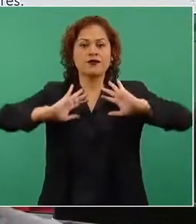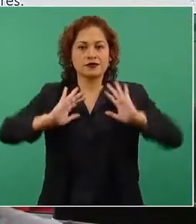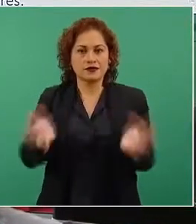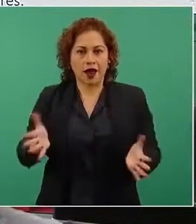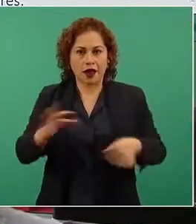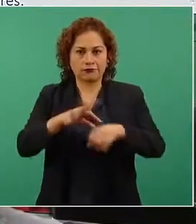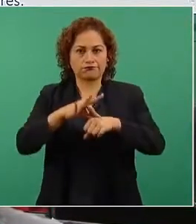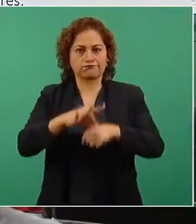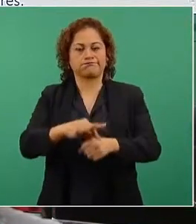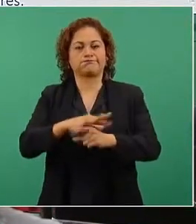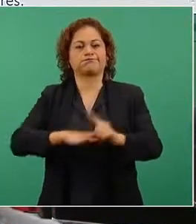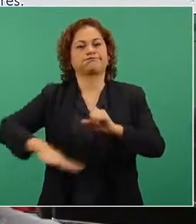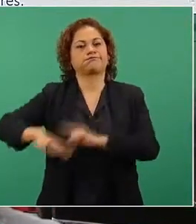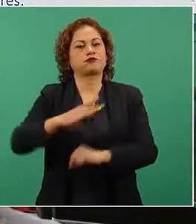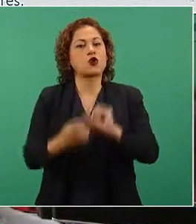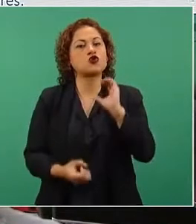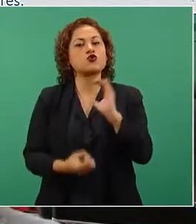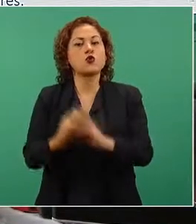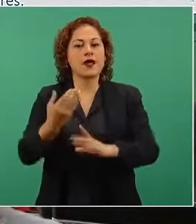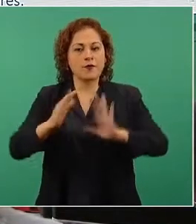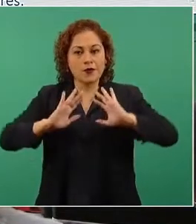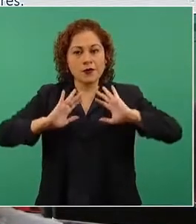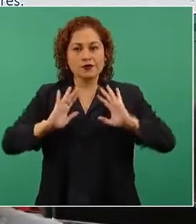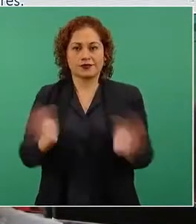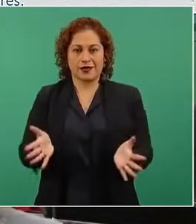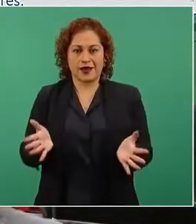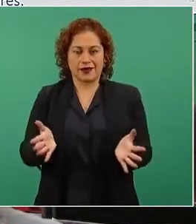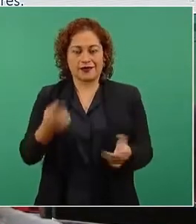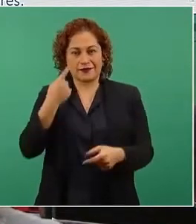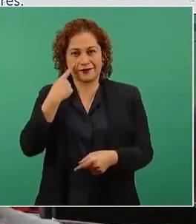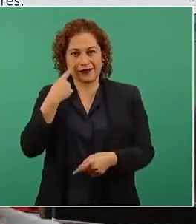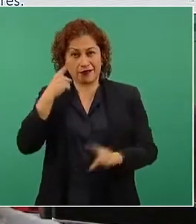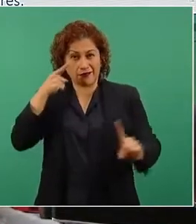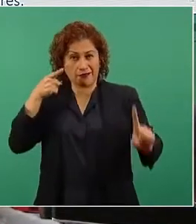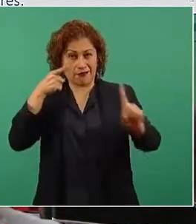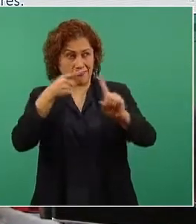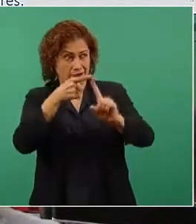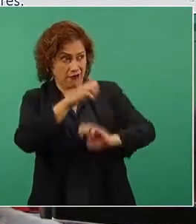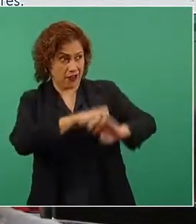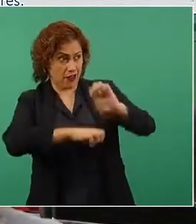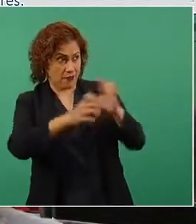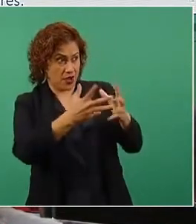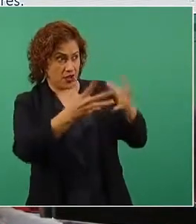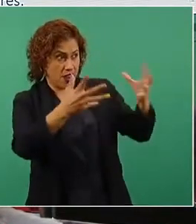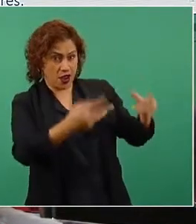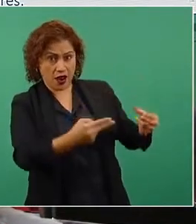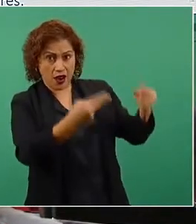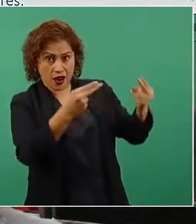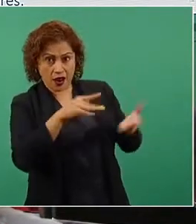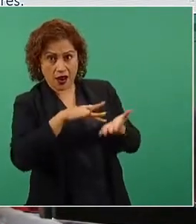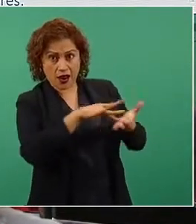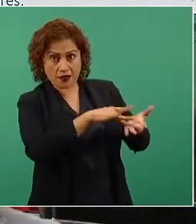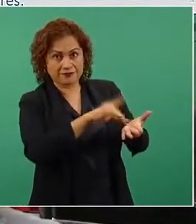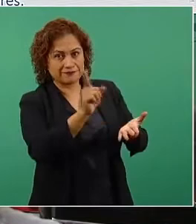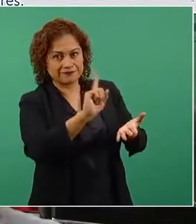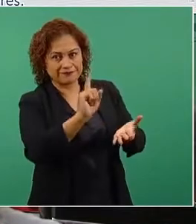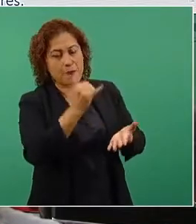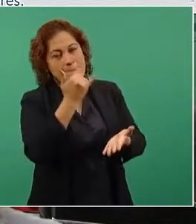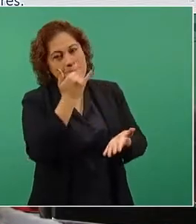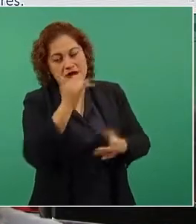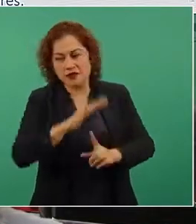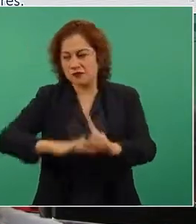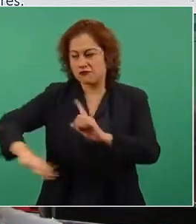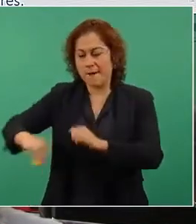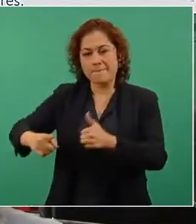realidad lo central ya no son estas grandes corporaciones, es el pueblo de México y primero obviamente